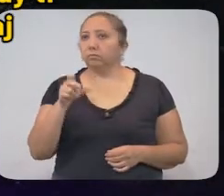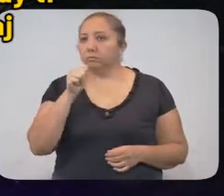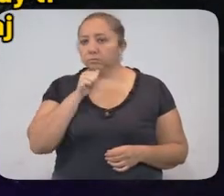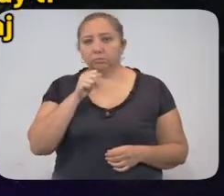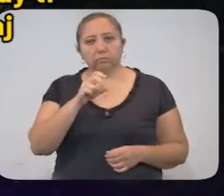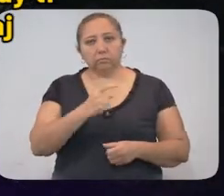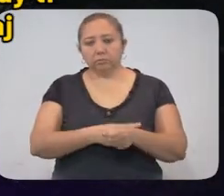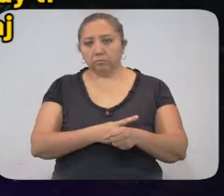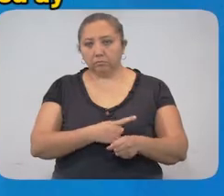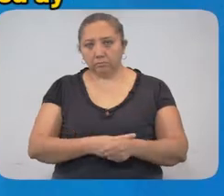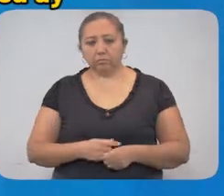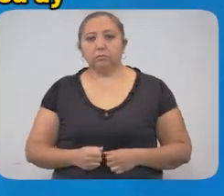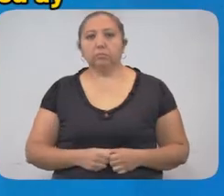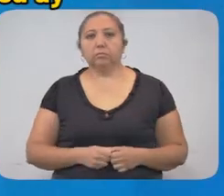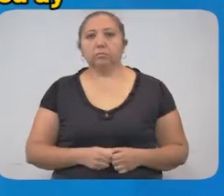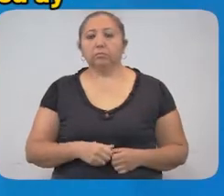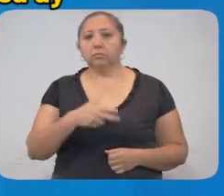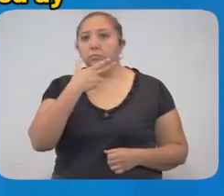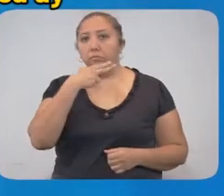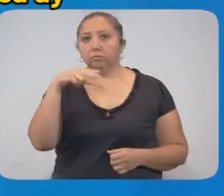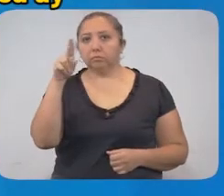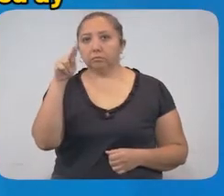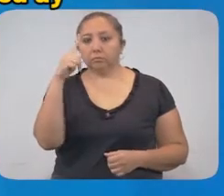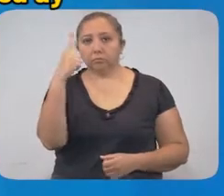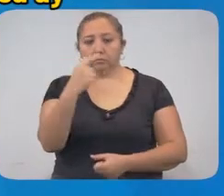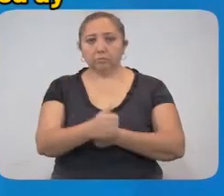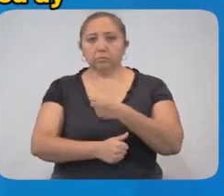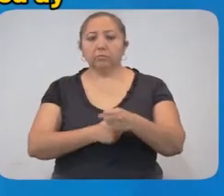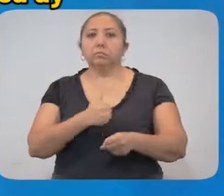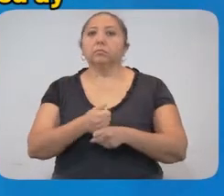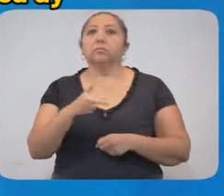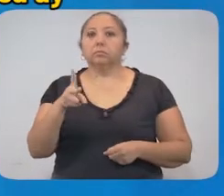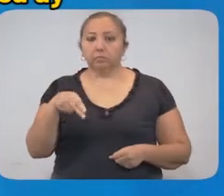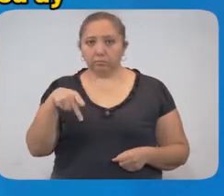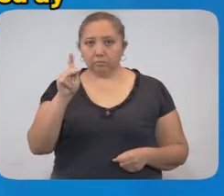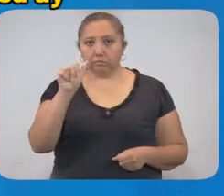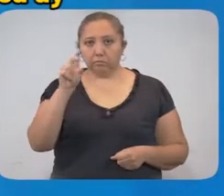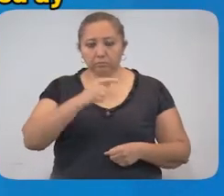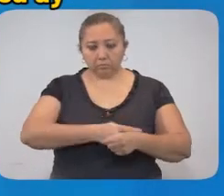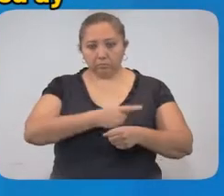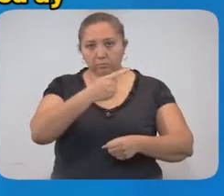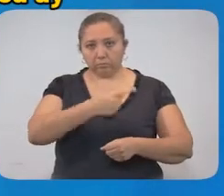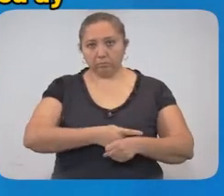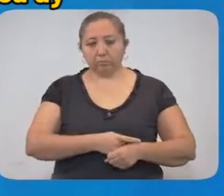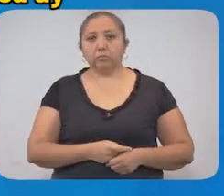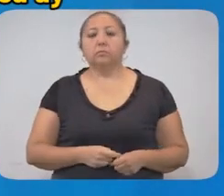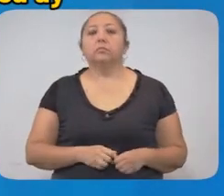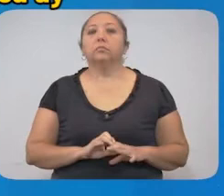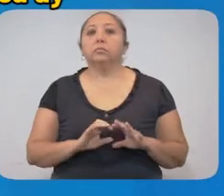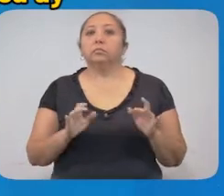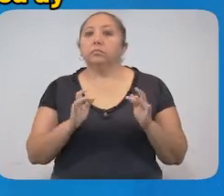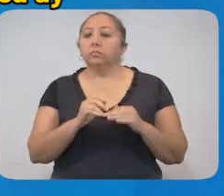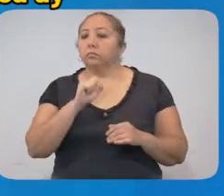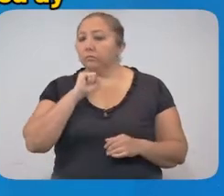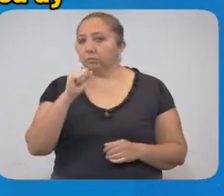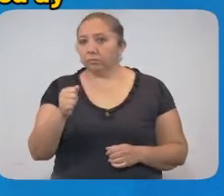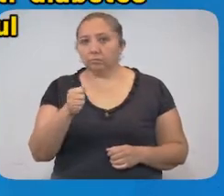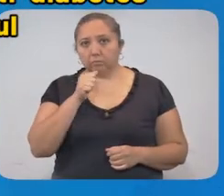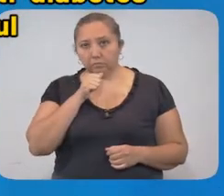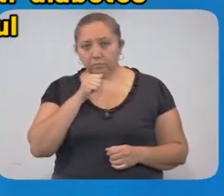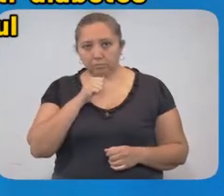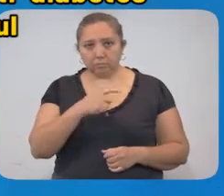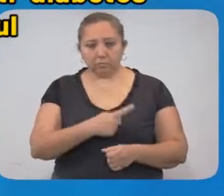asintomáticos. Hombre de 81 años, también de canacín, con hipertensión. Sus contactos sin síntomas.